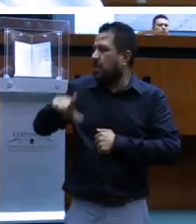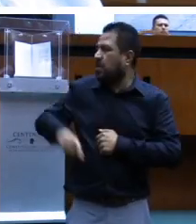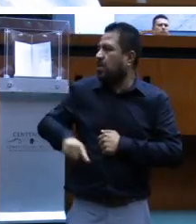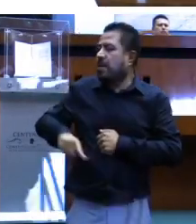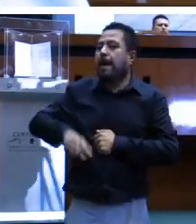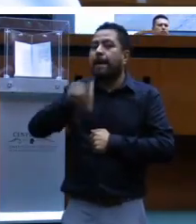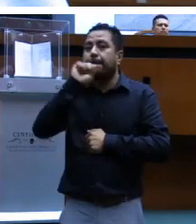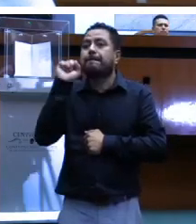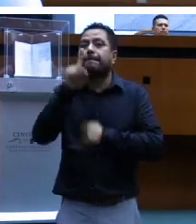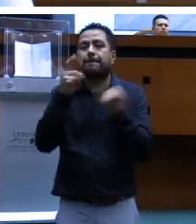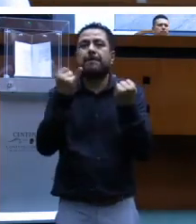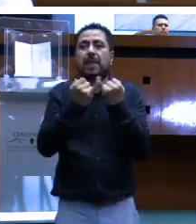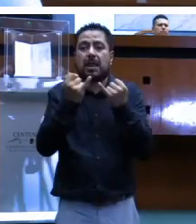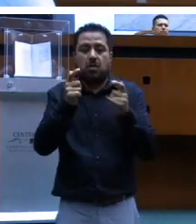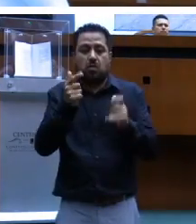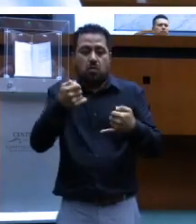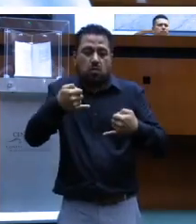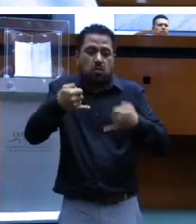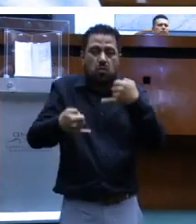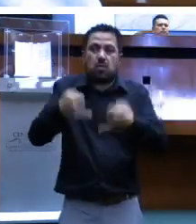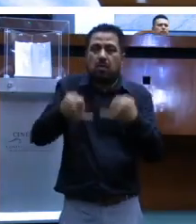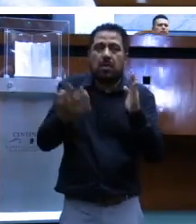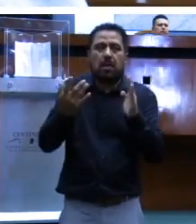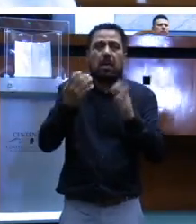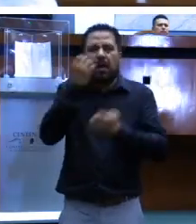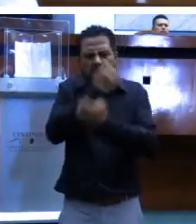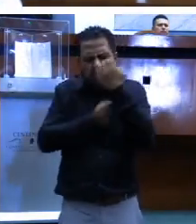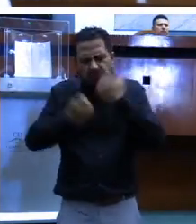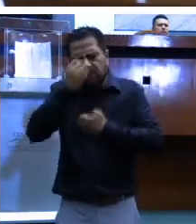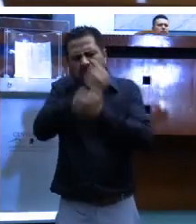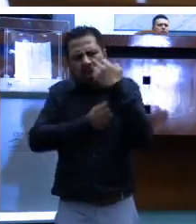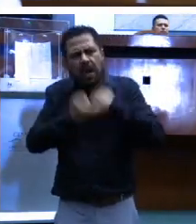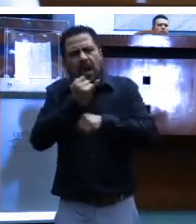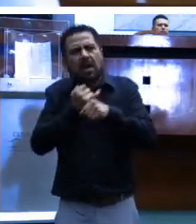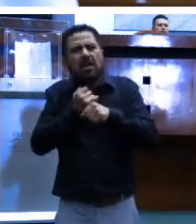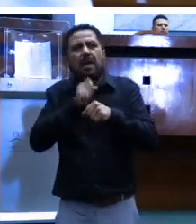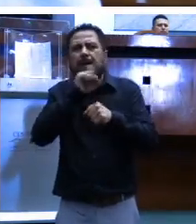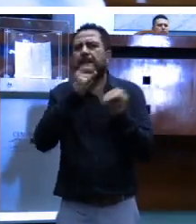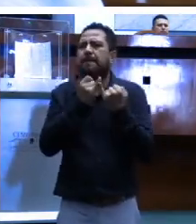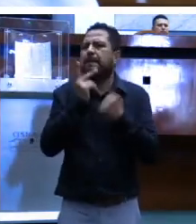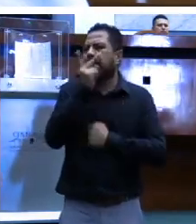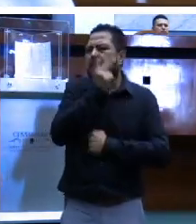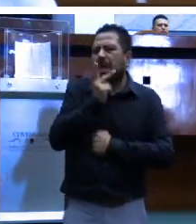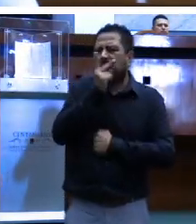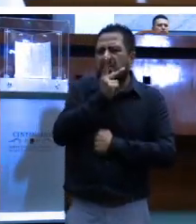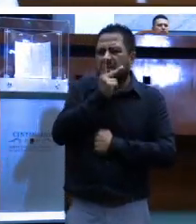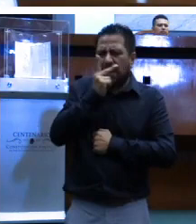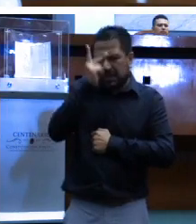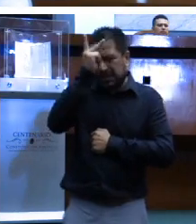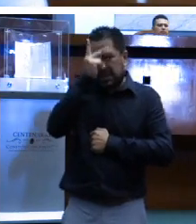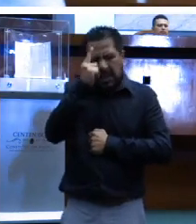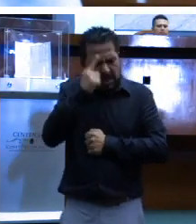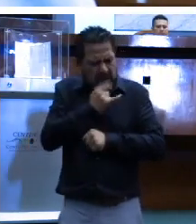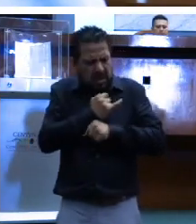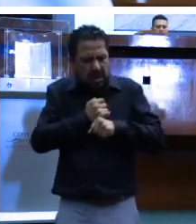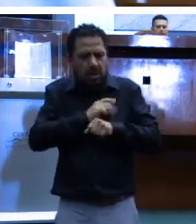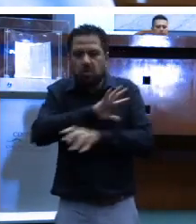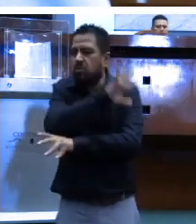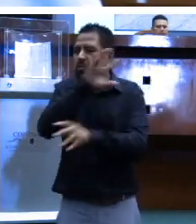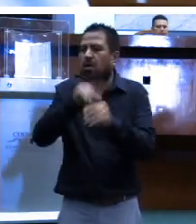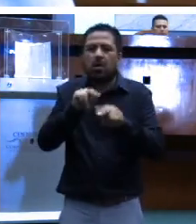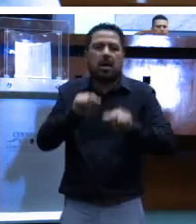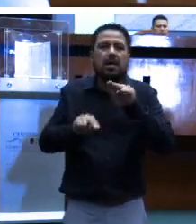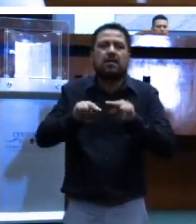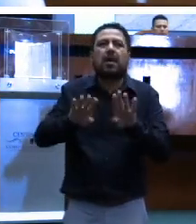todo, en la parte legal. En evaluaciones. Las evaluaciones psicopedagógicas quedarían para todos los niveles,